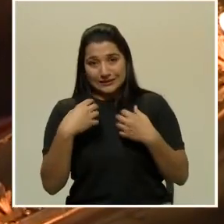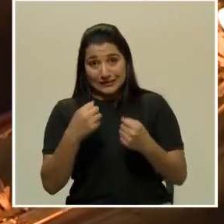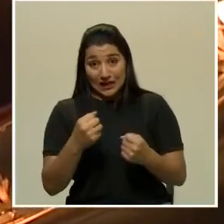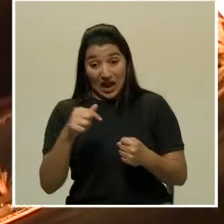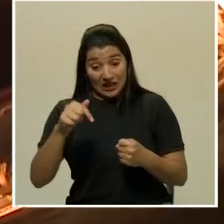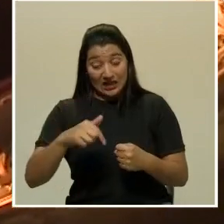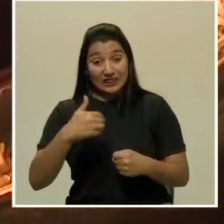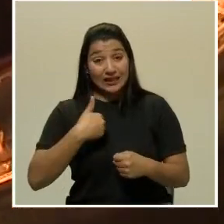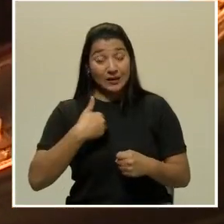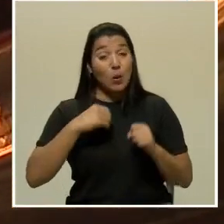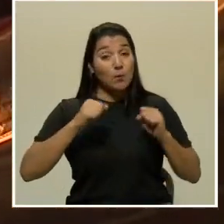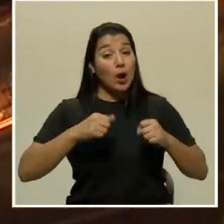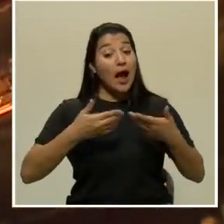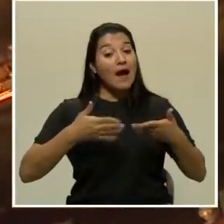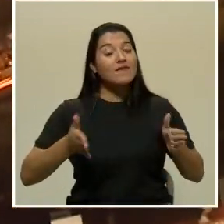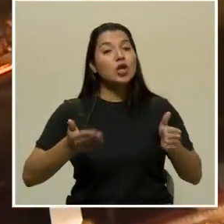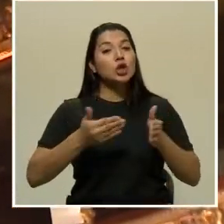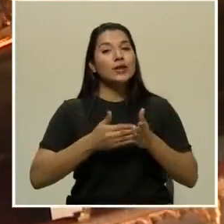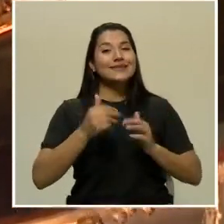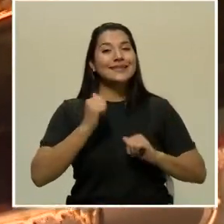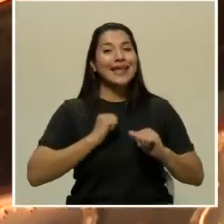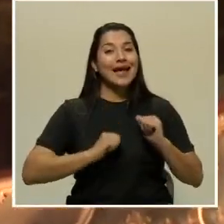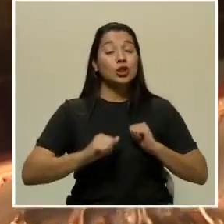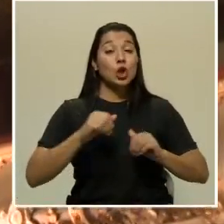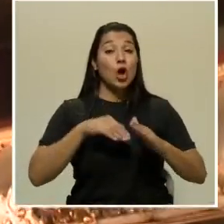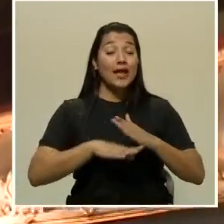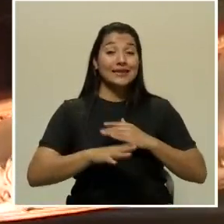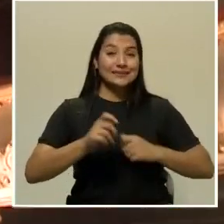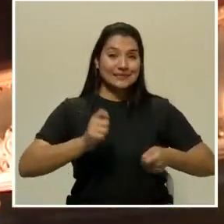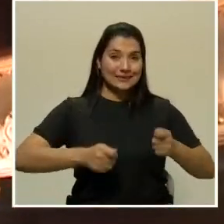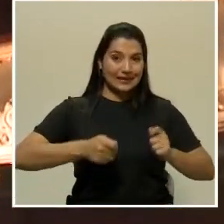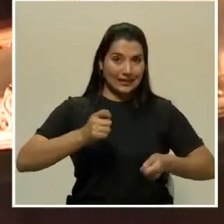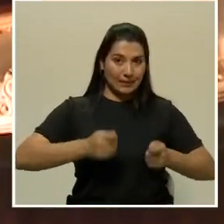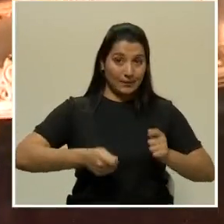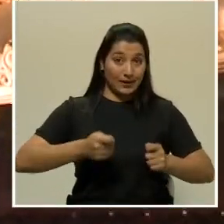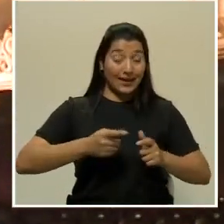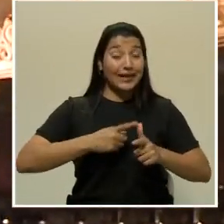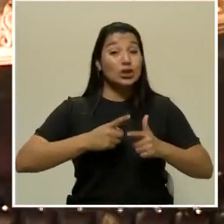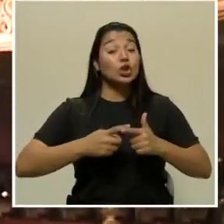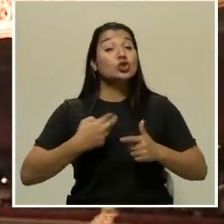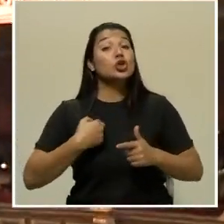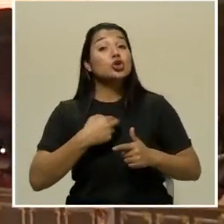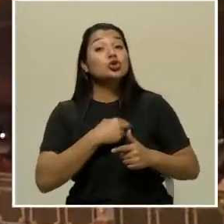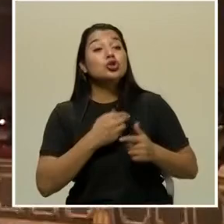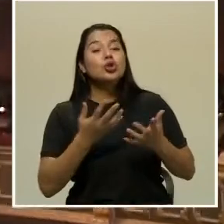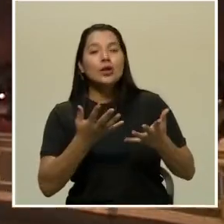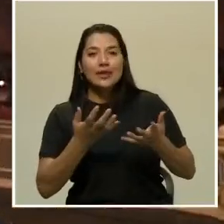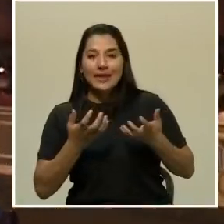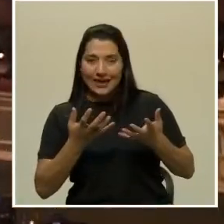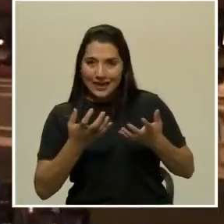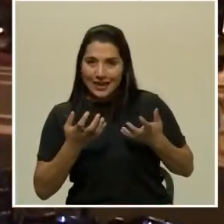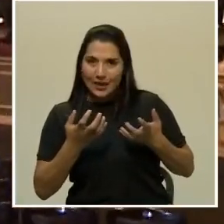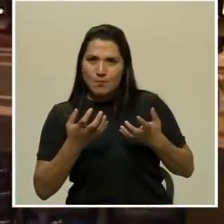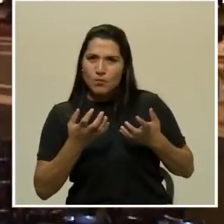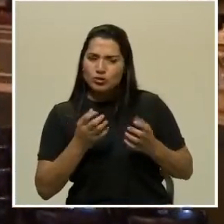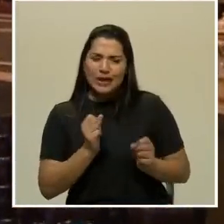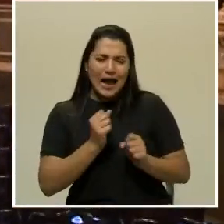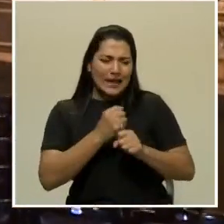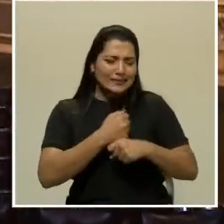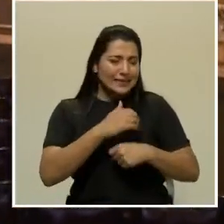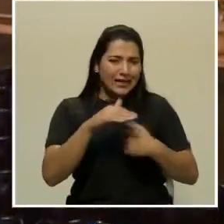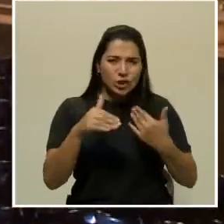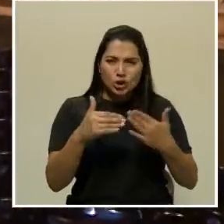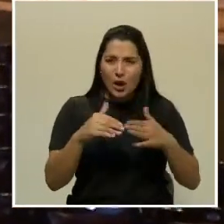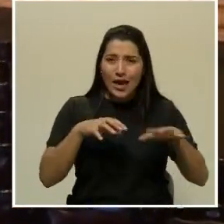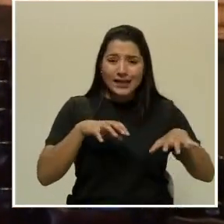posibilidad de reabrir el teatro en septiembre. Entonces, lo que procuramos es generar todos los contenidos posibles para que